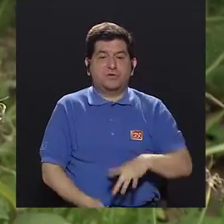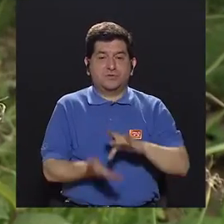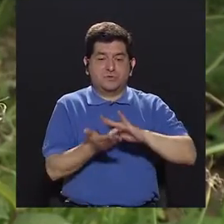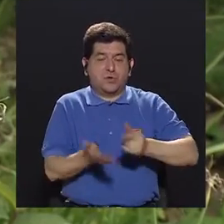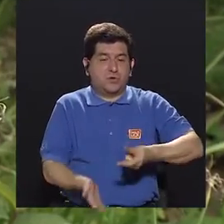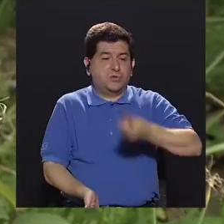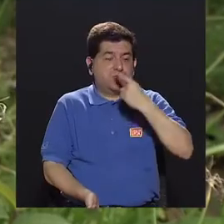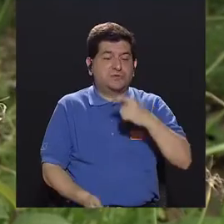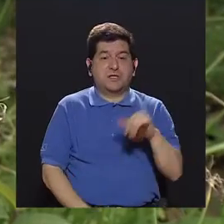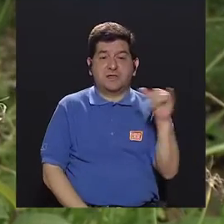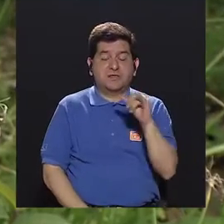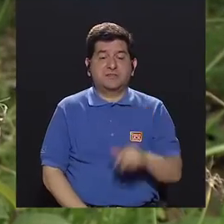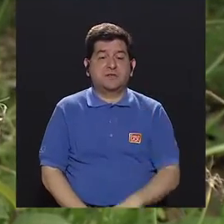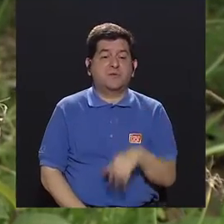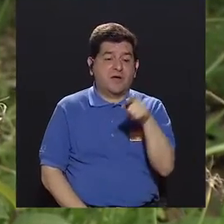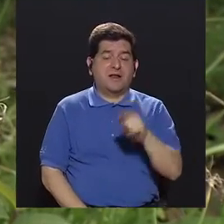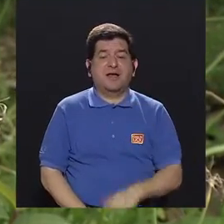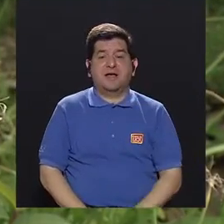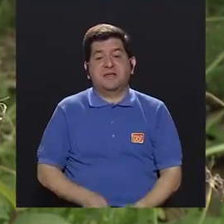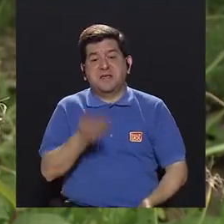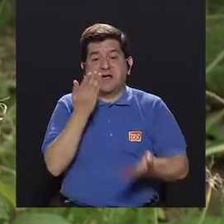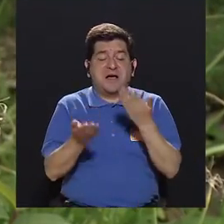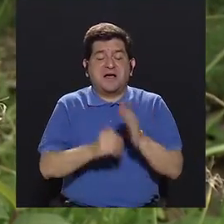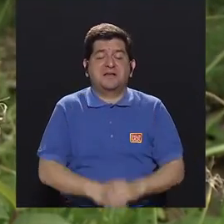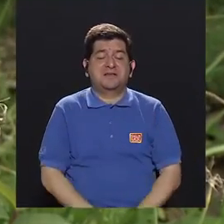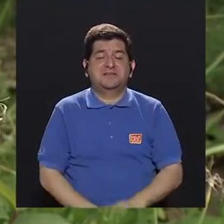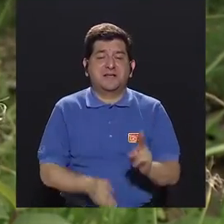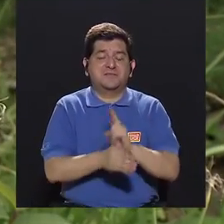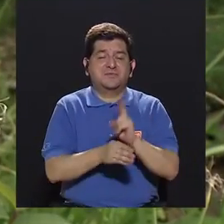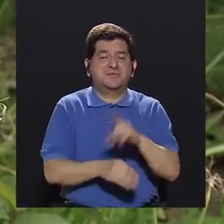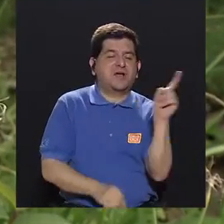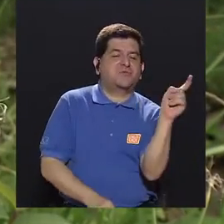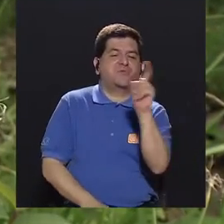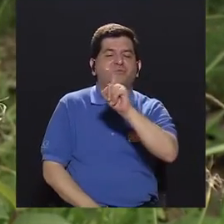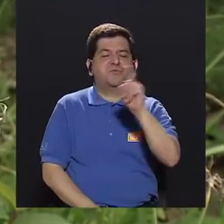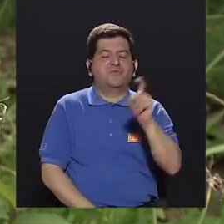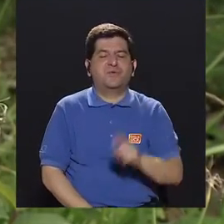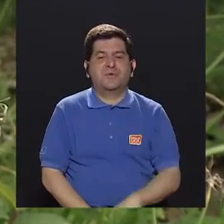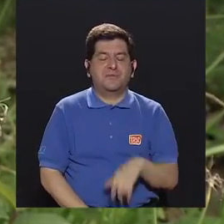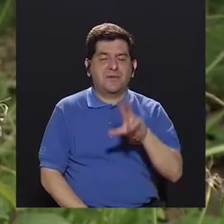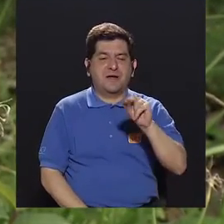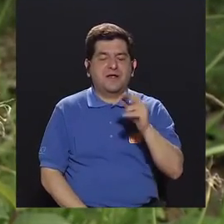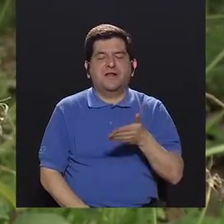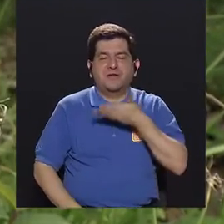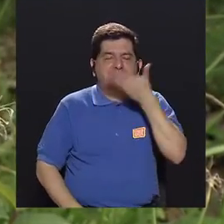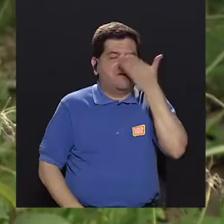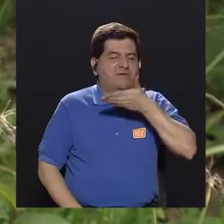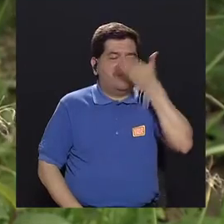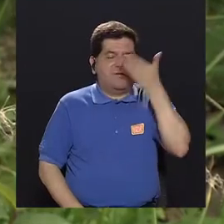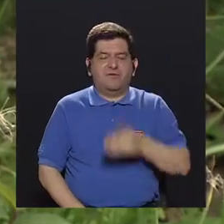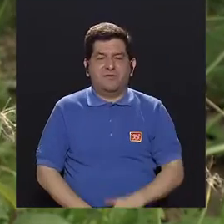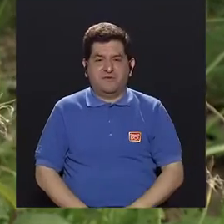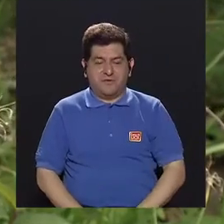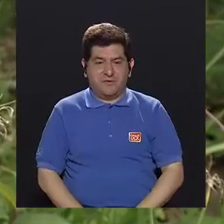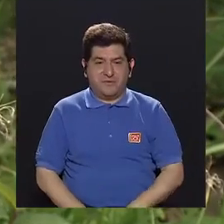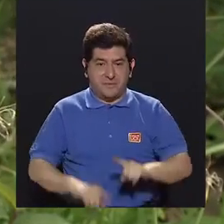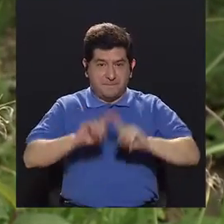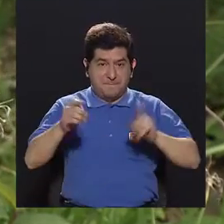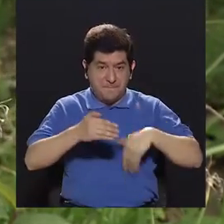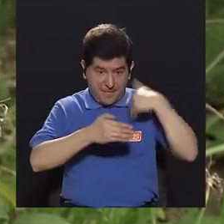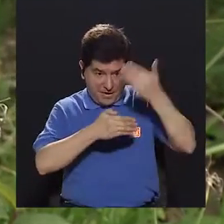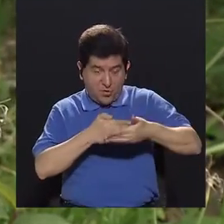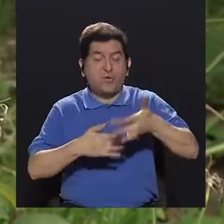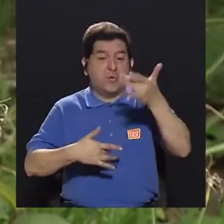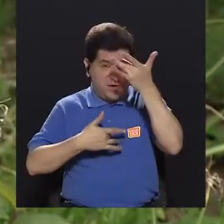un medicamento, es como abrir la refri y echarle a glade. Estamos perfumando las emociones, estamos perfumando lo que en realidad empieza